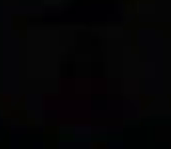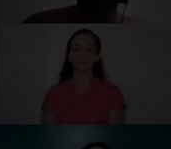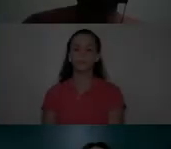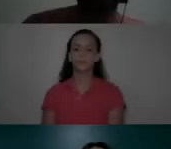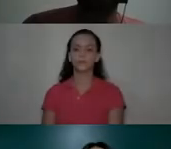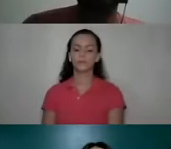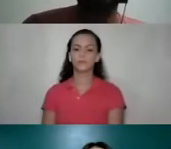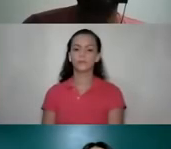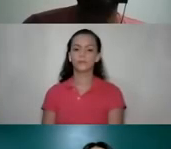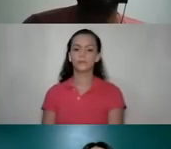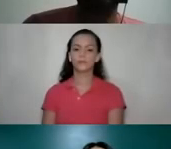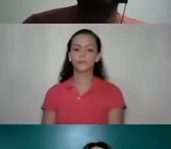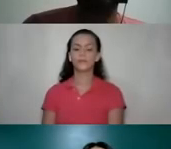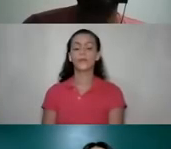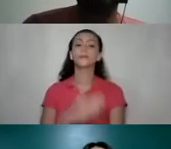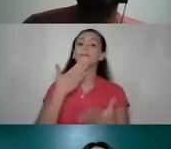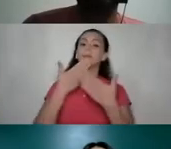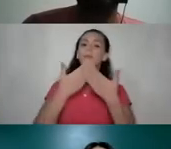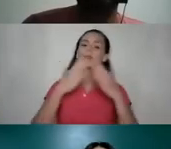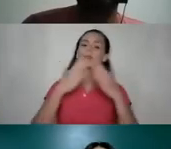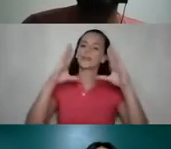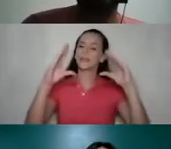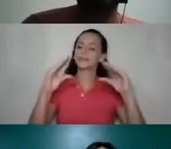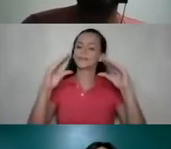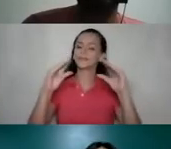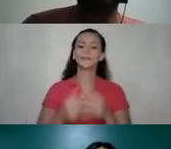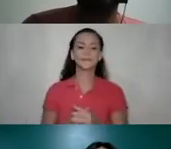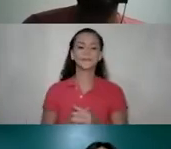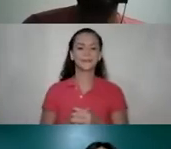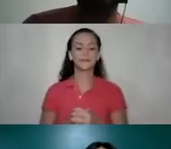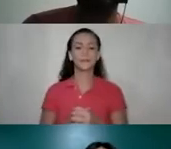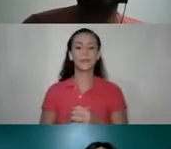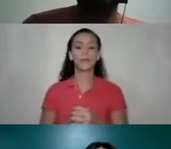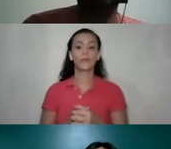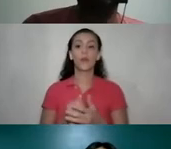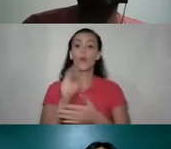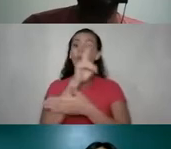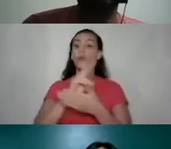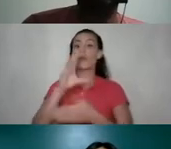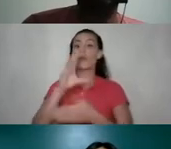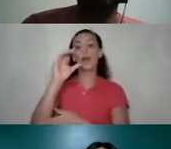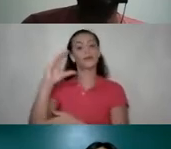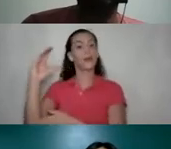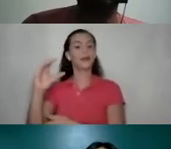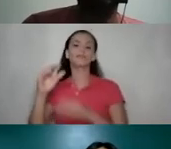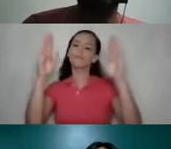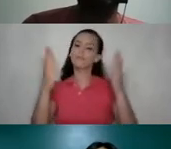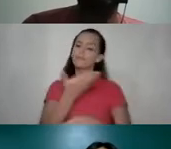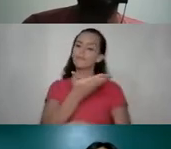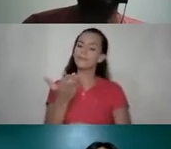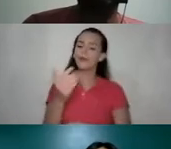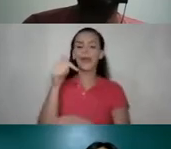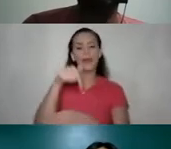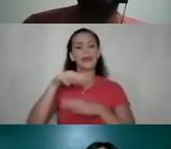Muy buenas tardes, la Universidad Castro Carazo les da la más cordial bienvenida a este espacio virtual que hemos